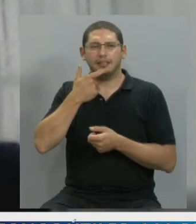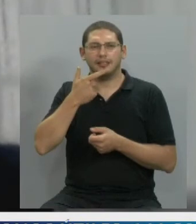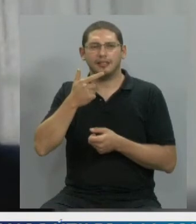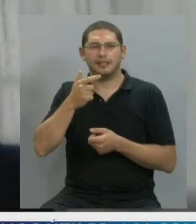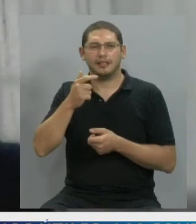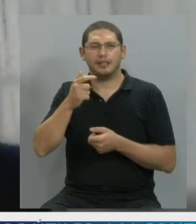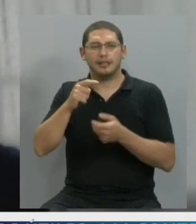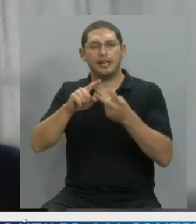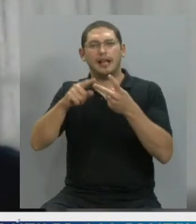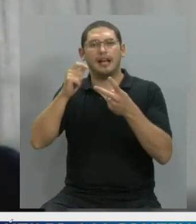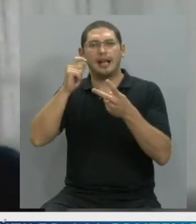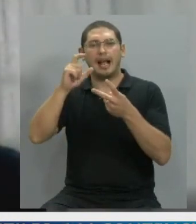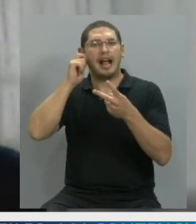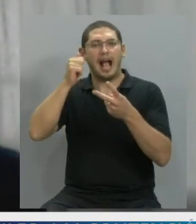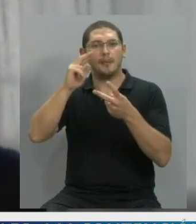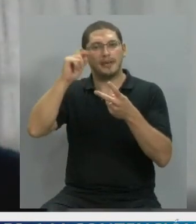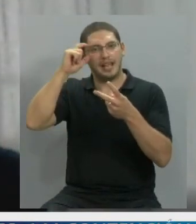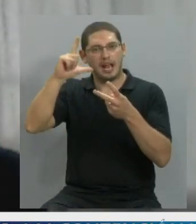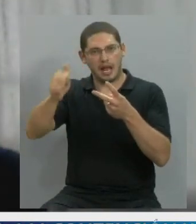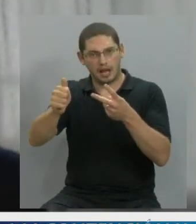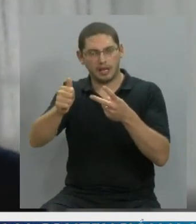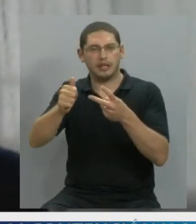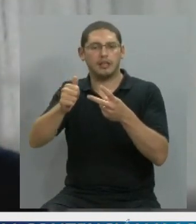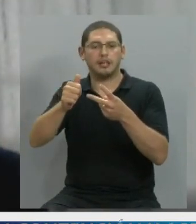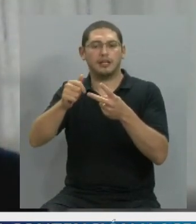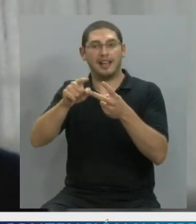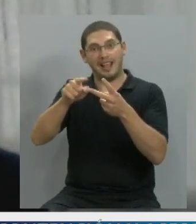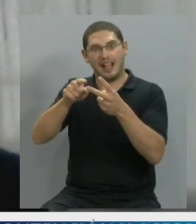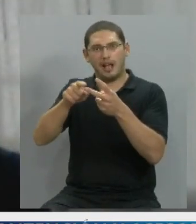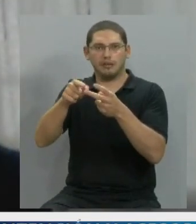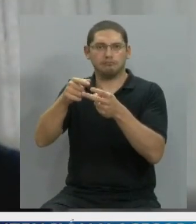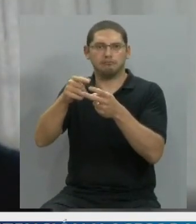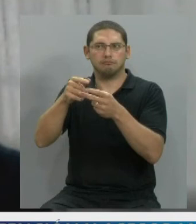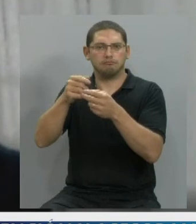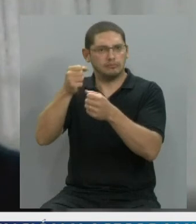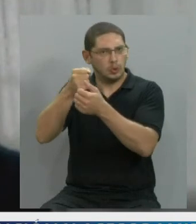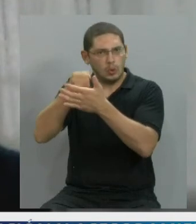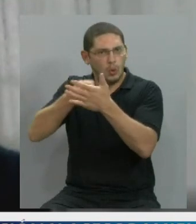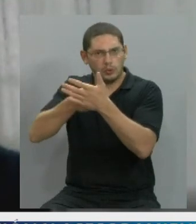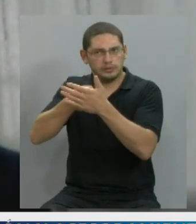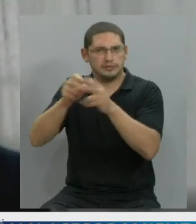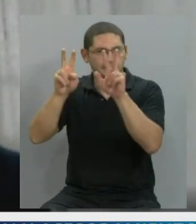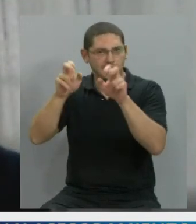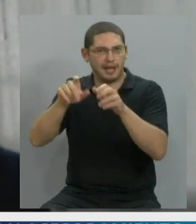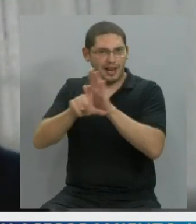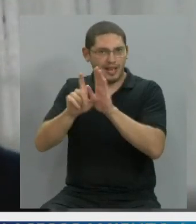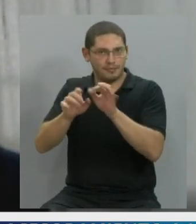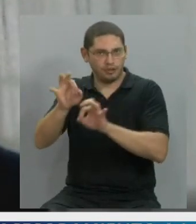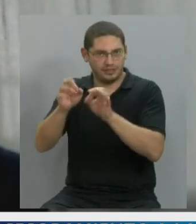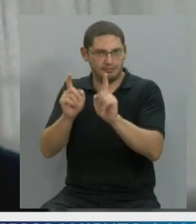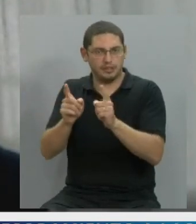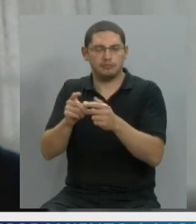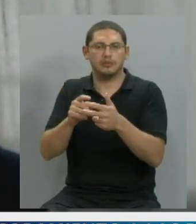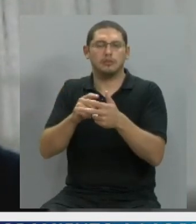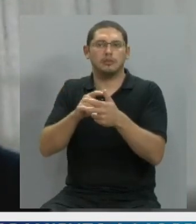Gabriela Covelli, que es la que impulsó esta ley de mala praxis y en compañía de toda la